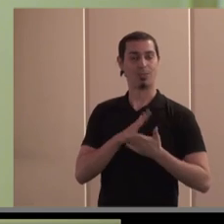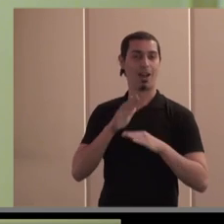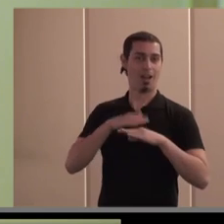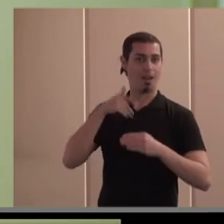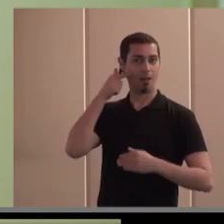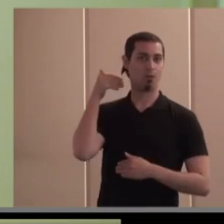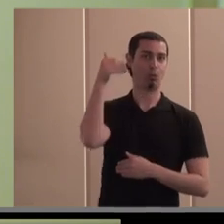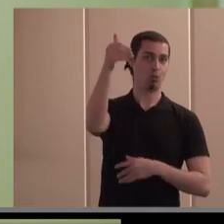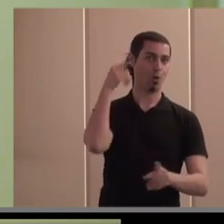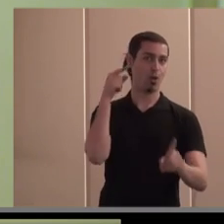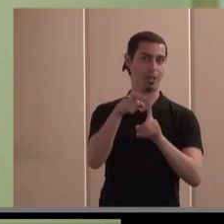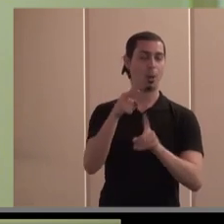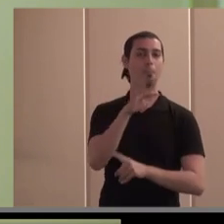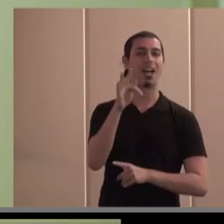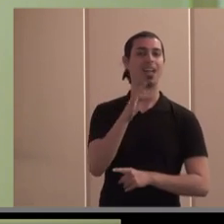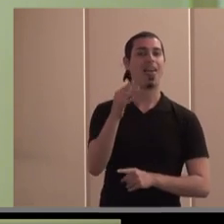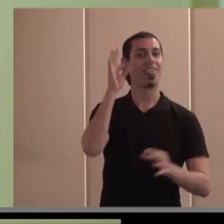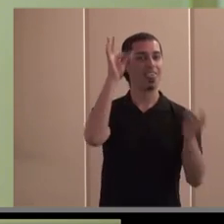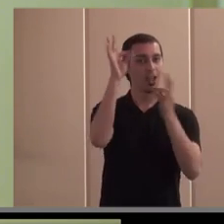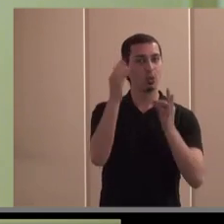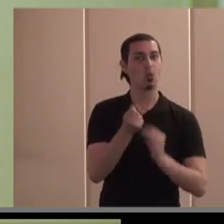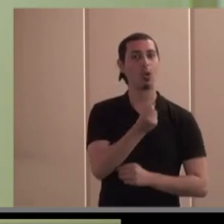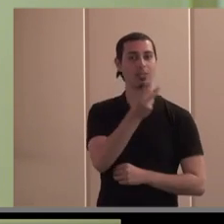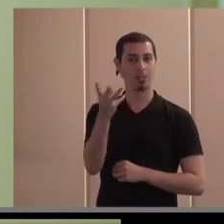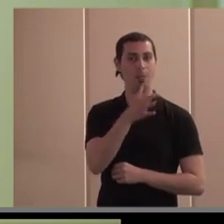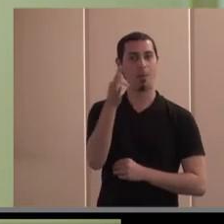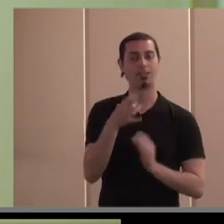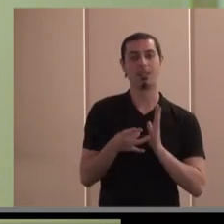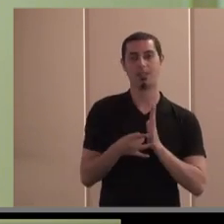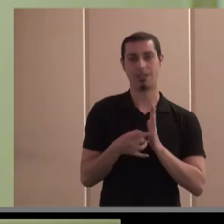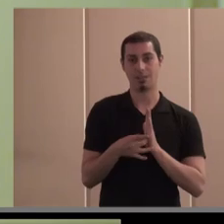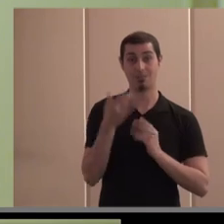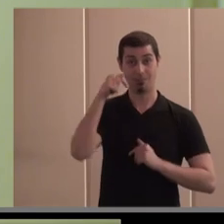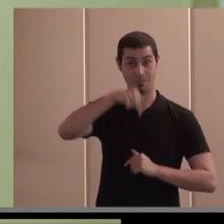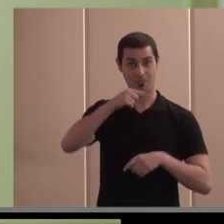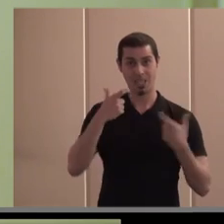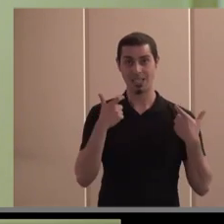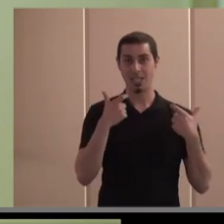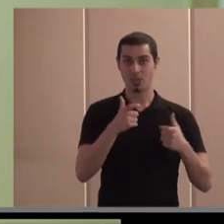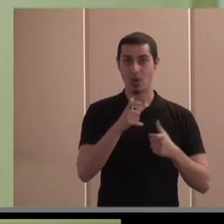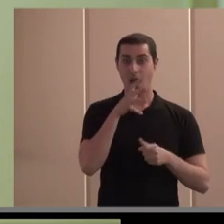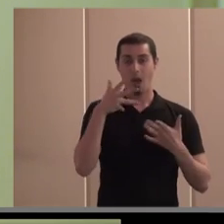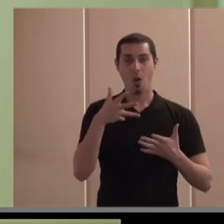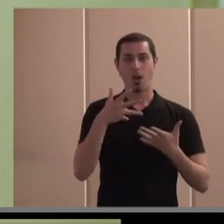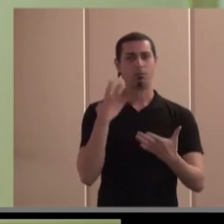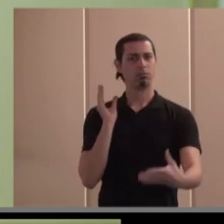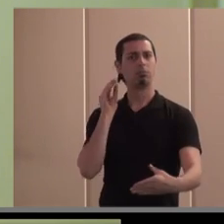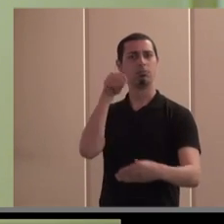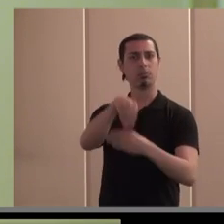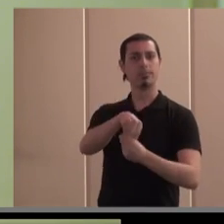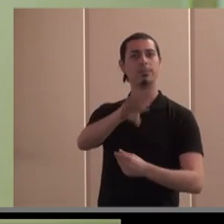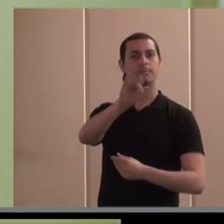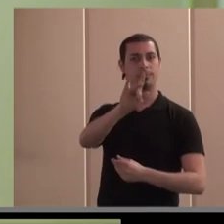supuesto, y los datos cuantitativos y cualitativos que este sector ahora mismo contribuye al